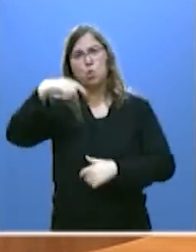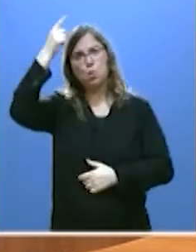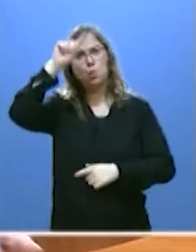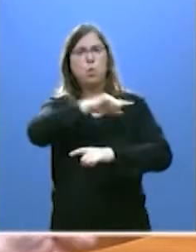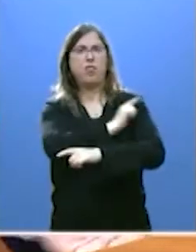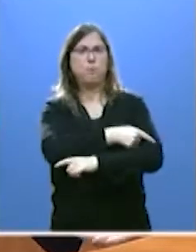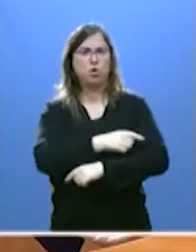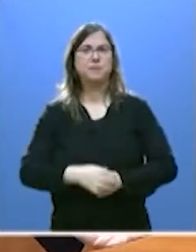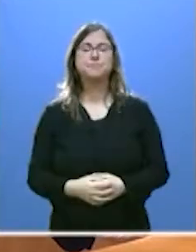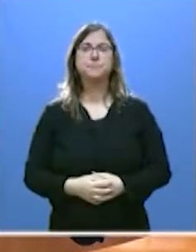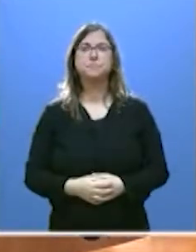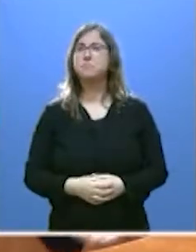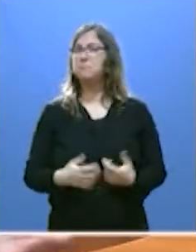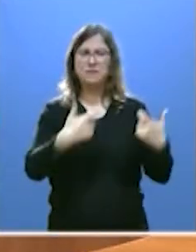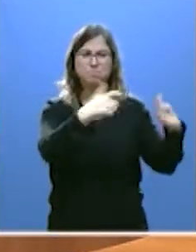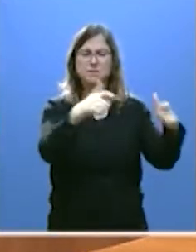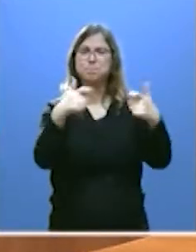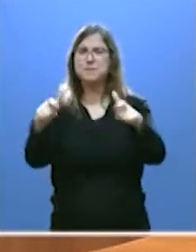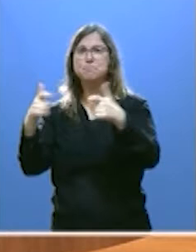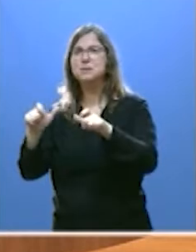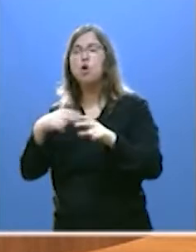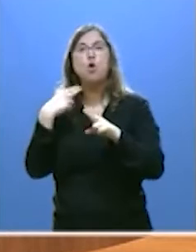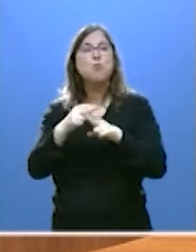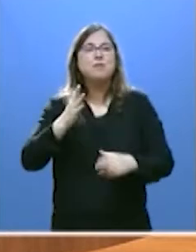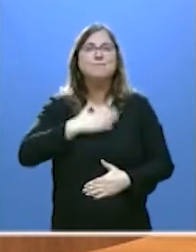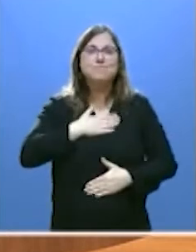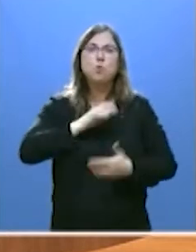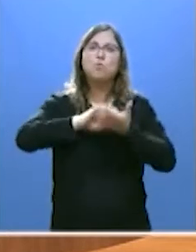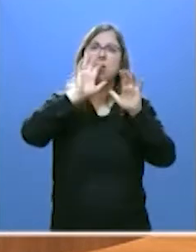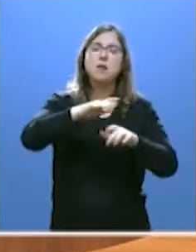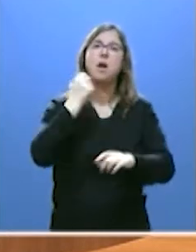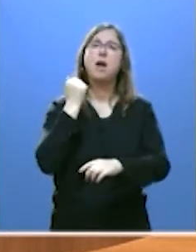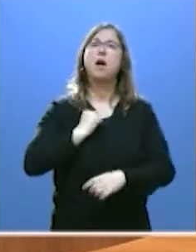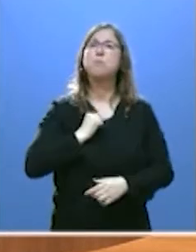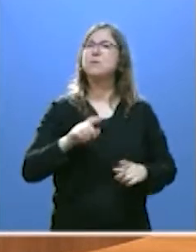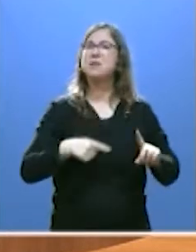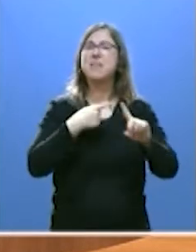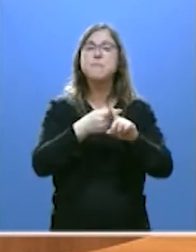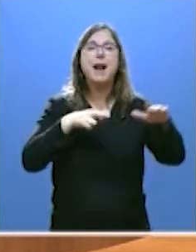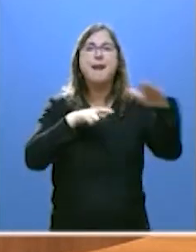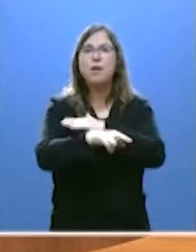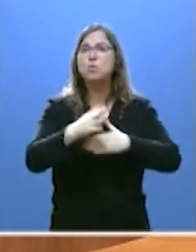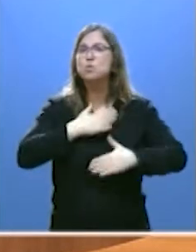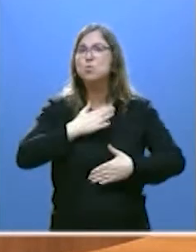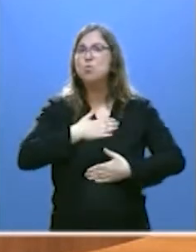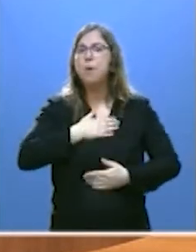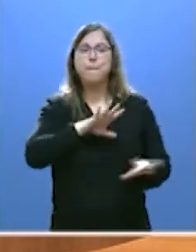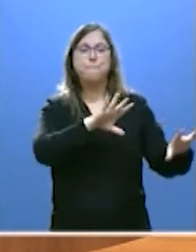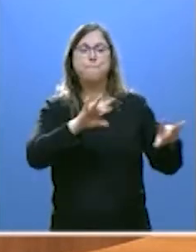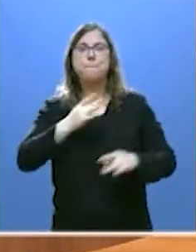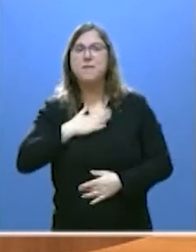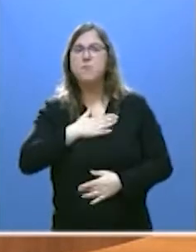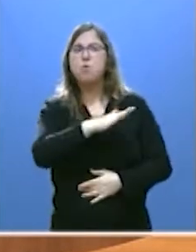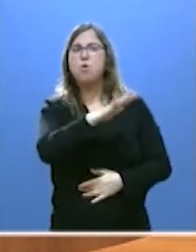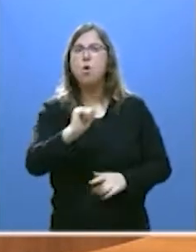deportivo. sectores que cuentan con las políticas de la Junta para que aprovechemos, además, nuestros recursos patrimoniales